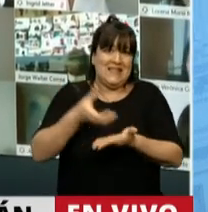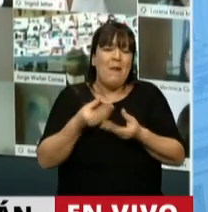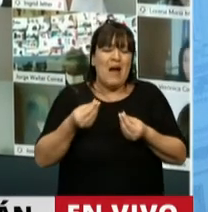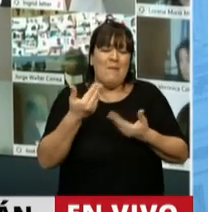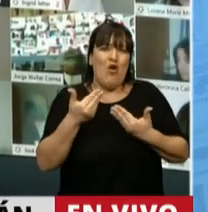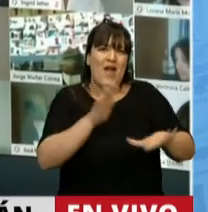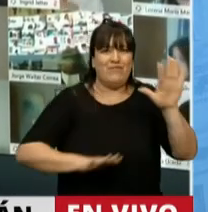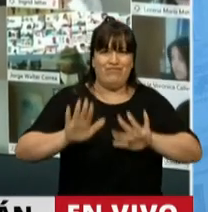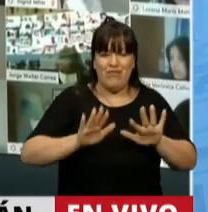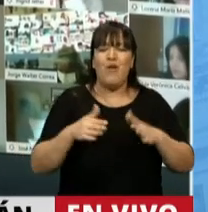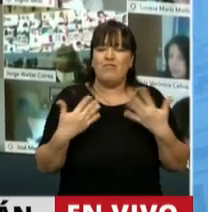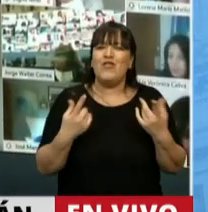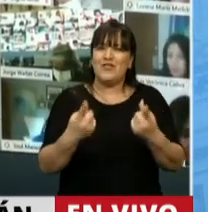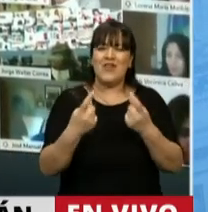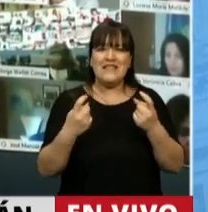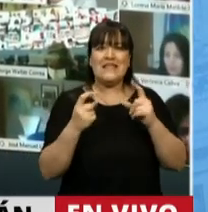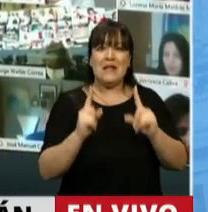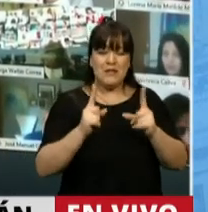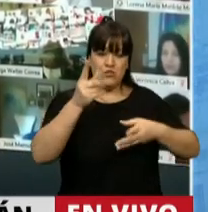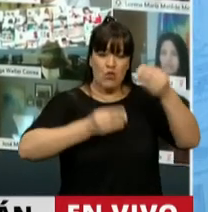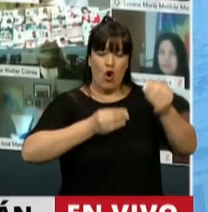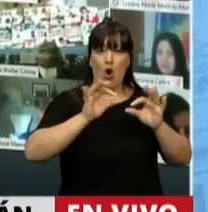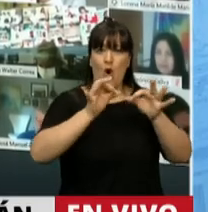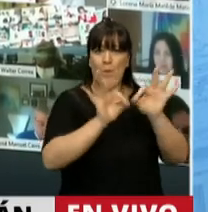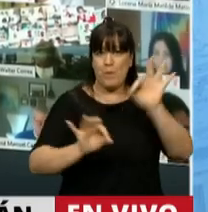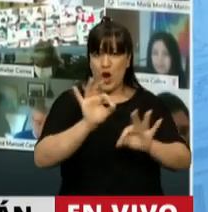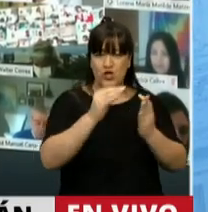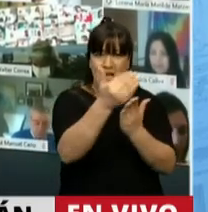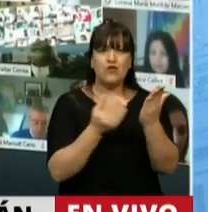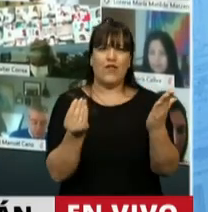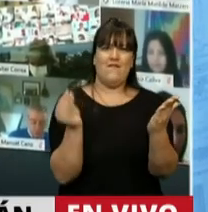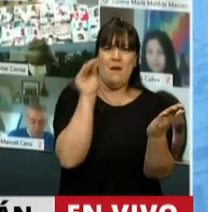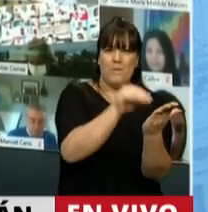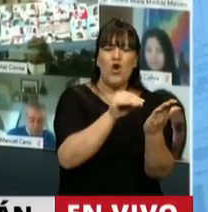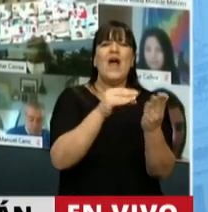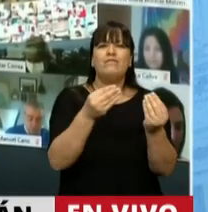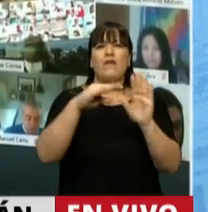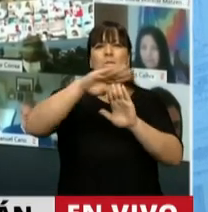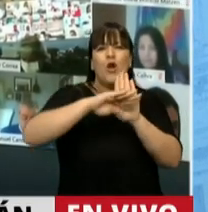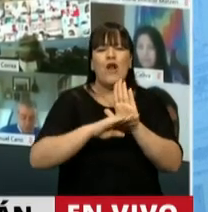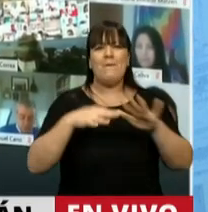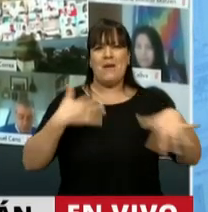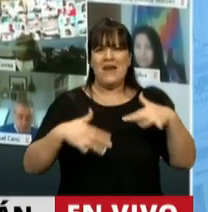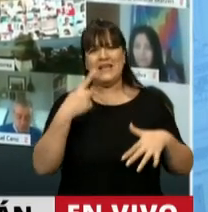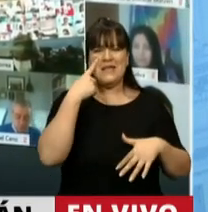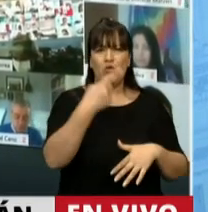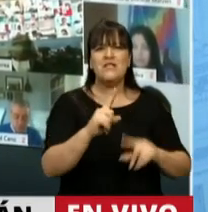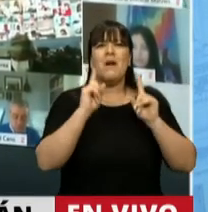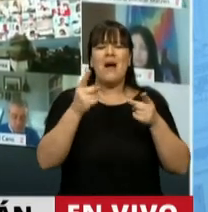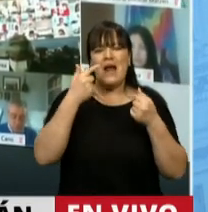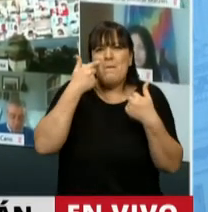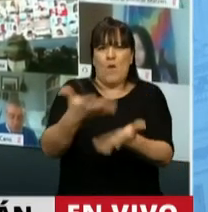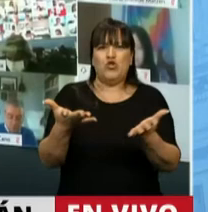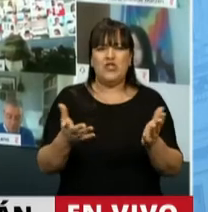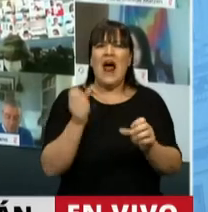Presidente, que creo que es necesario incorporar dentro de este proyecto un programa de emergencia municipal y visibilizar el